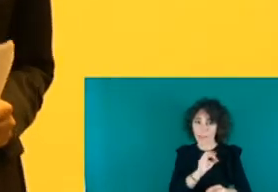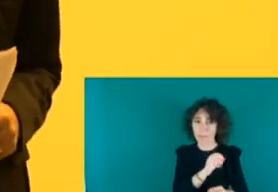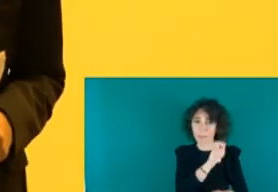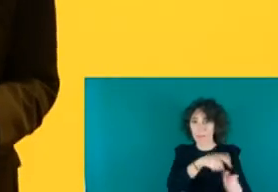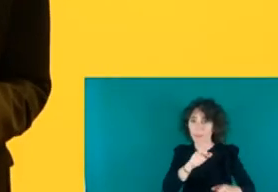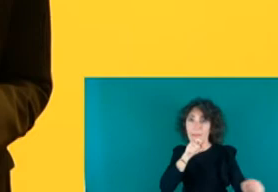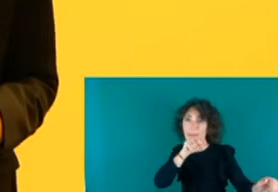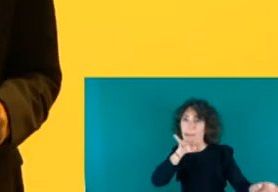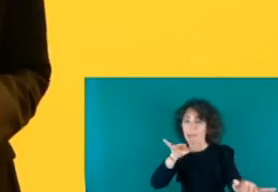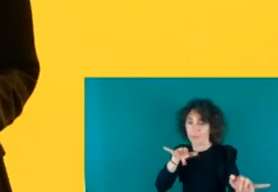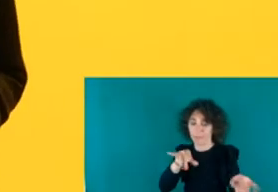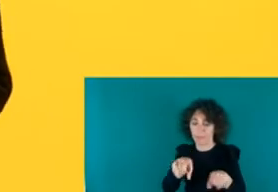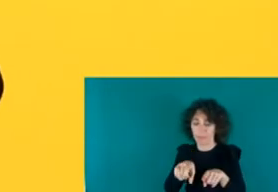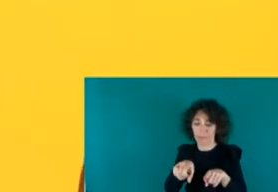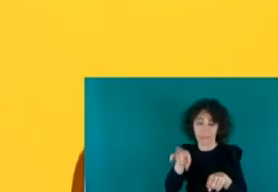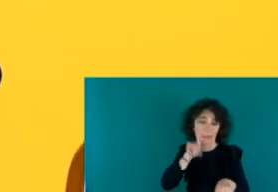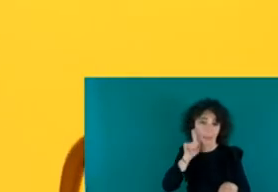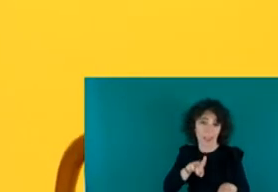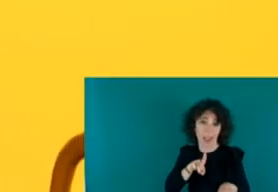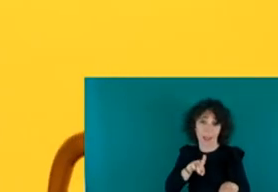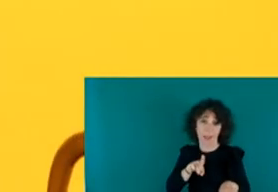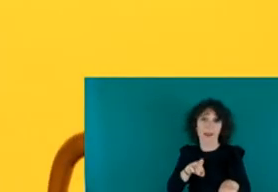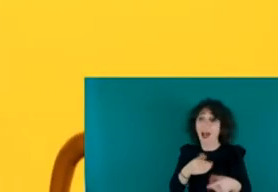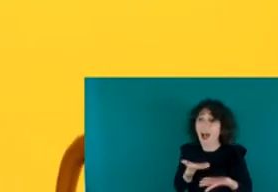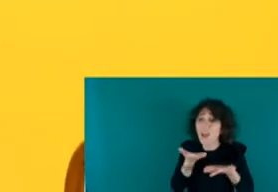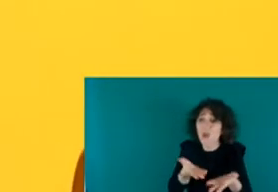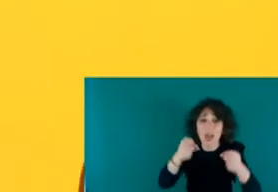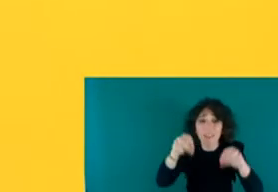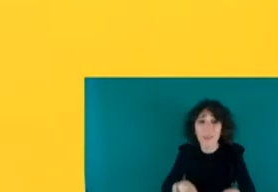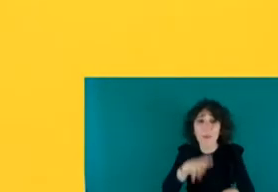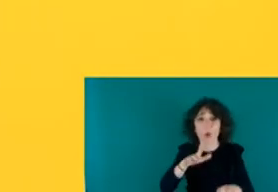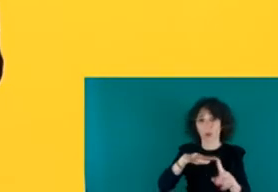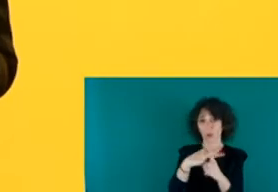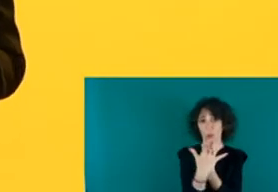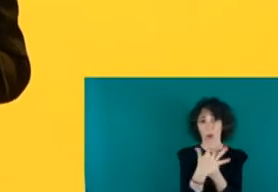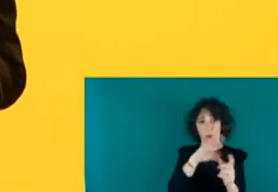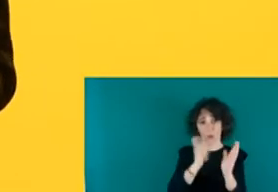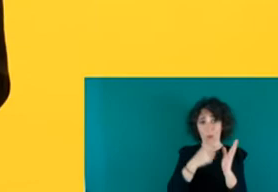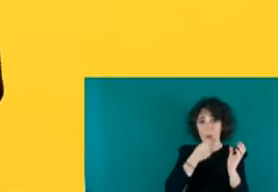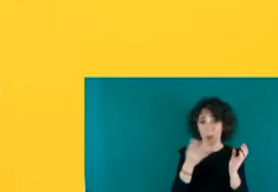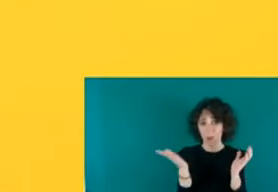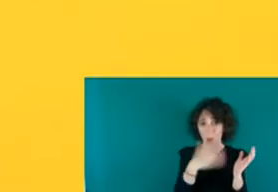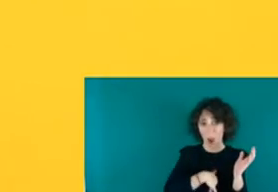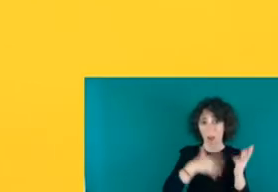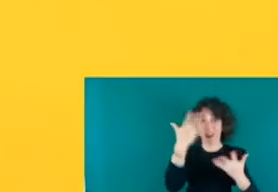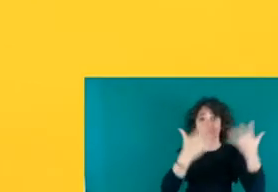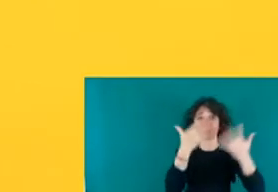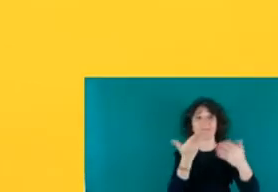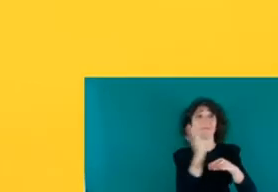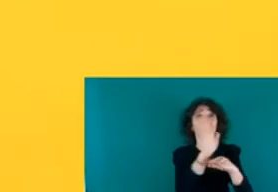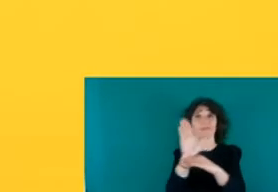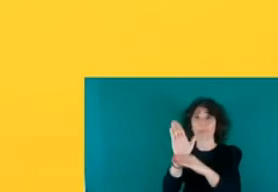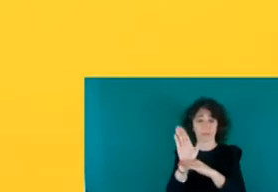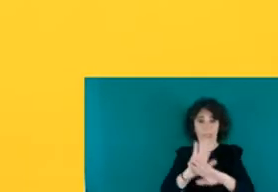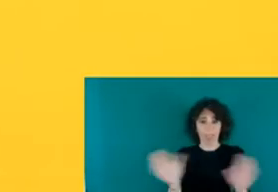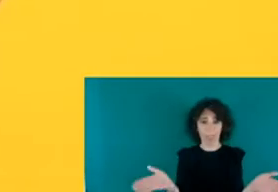no reciben ayuda porque están en situación irregular y no pueden tramitar ningún tipo de ayuda ante ninguna administración. Pues en